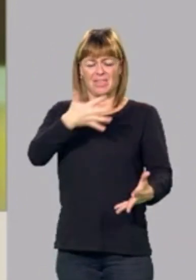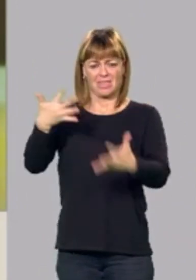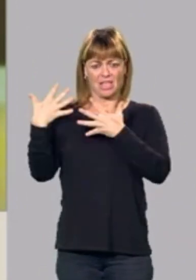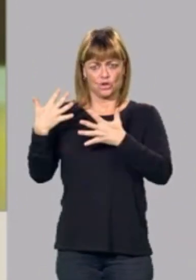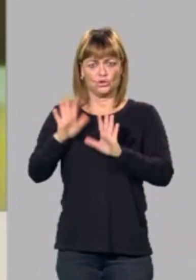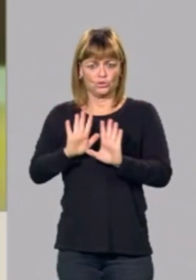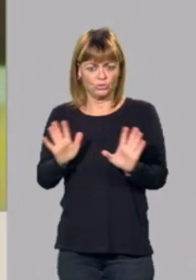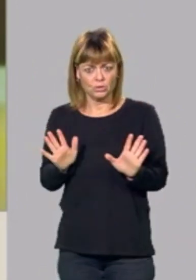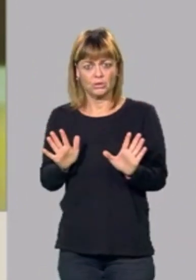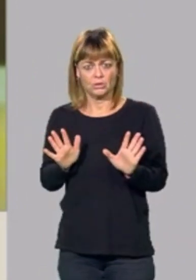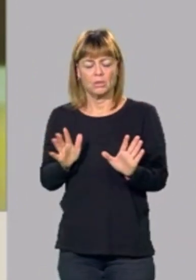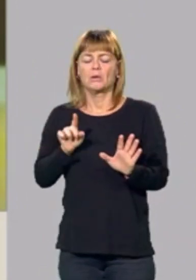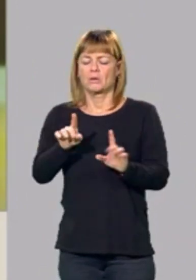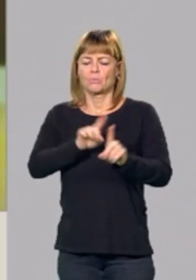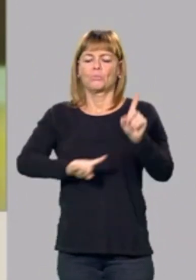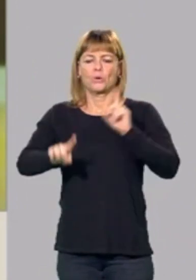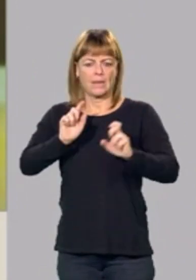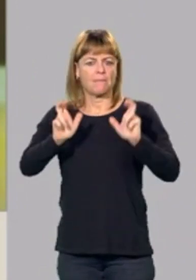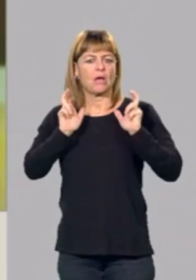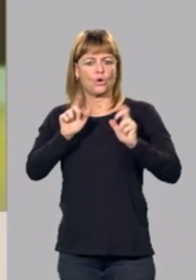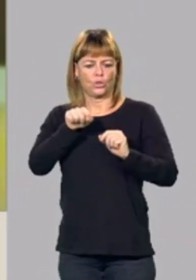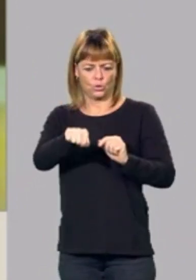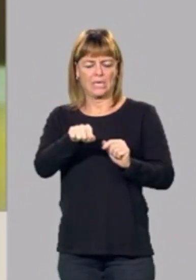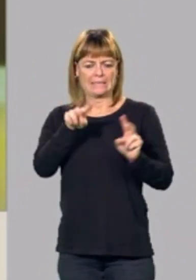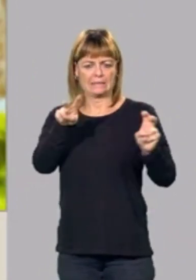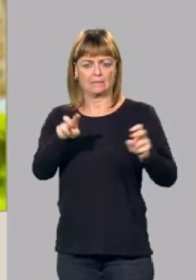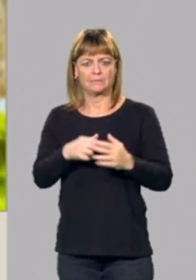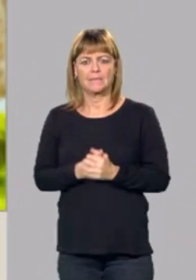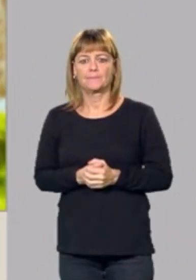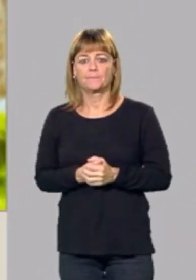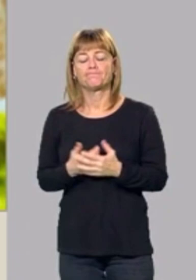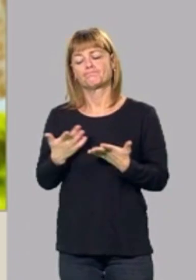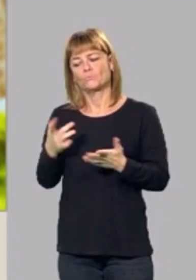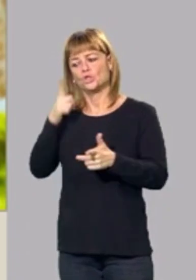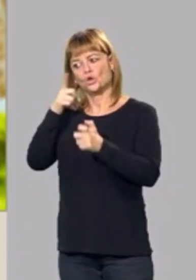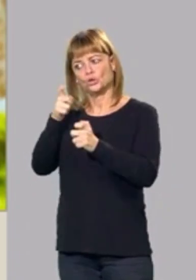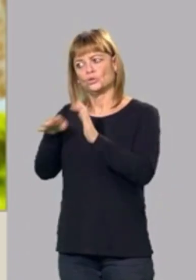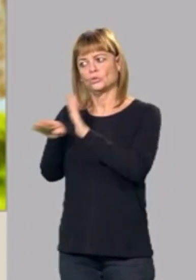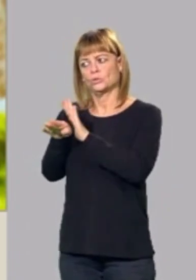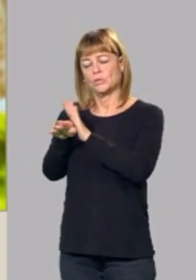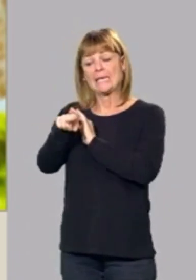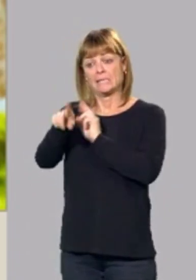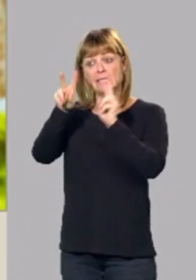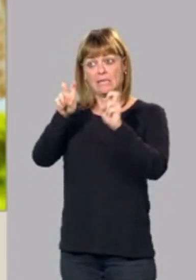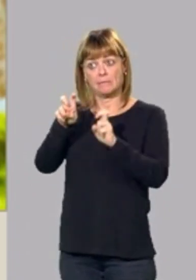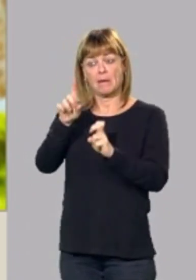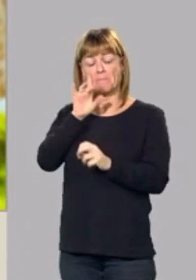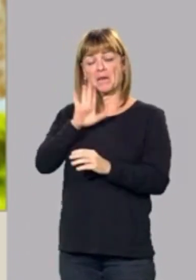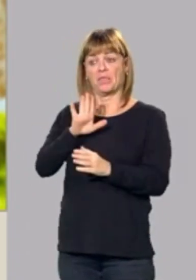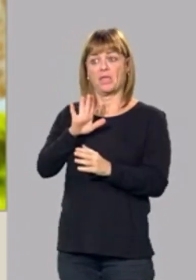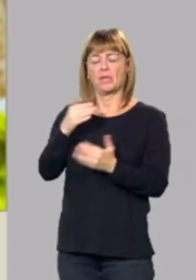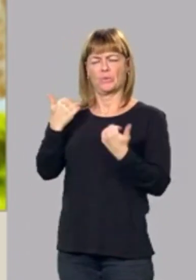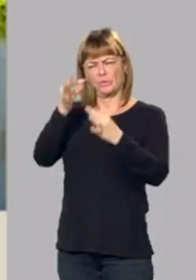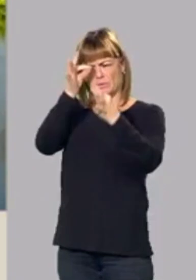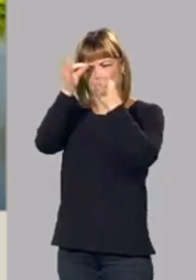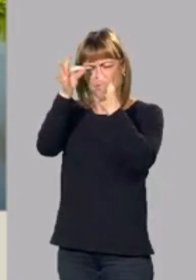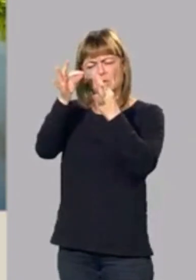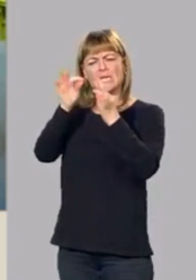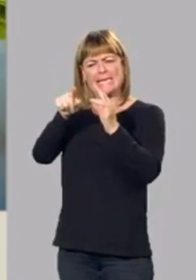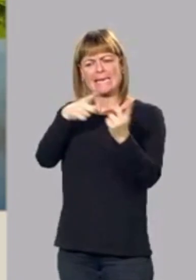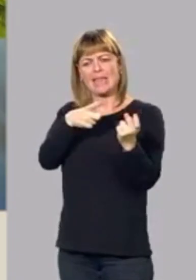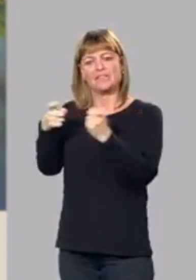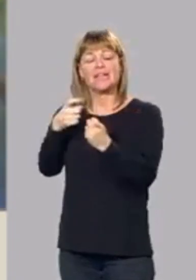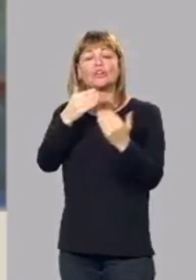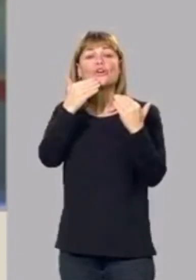pues vamos a tener un problema muy importante en este territorio. Seguiremos pendientes de ese tema que parece al final tan tedioso, pero a la vez tan necesario.